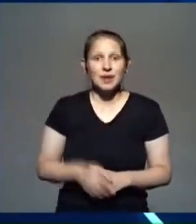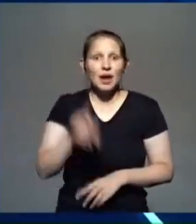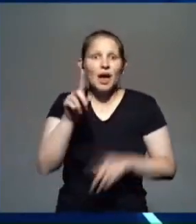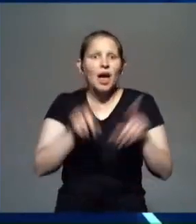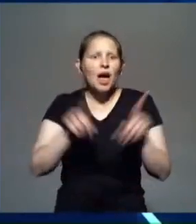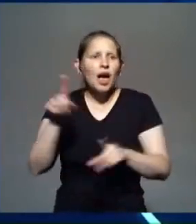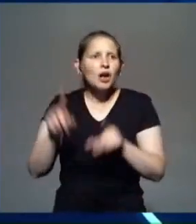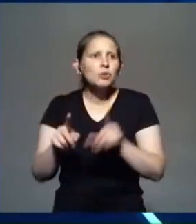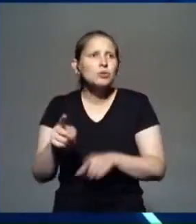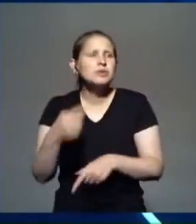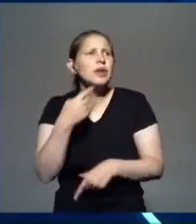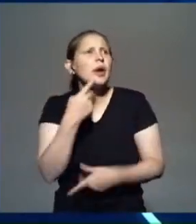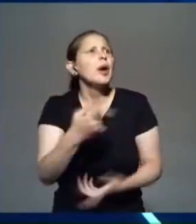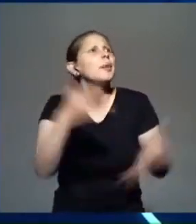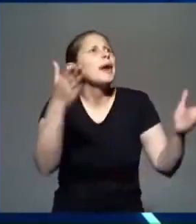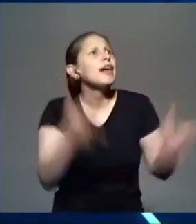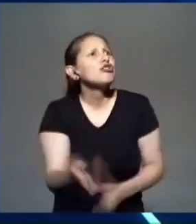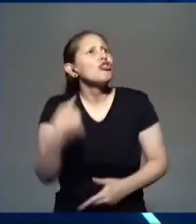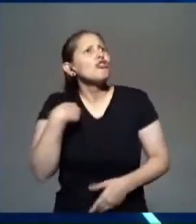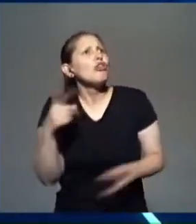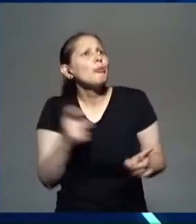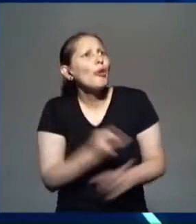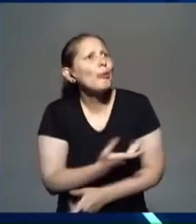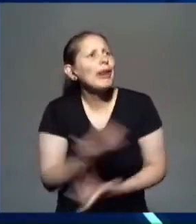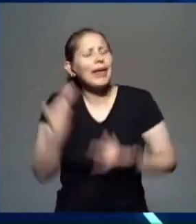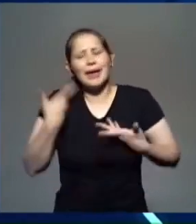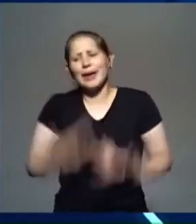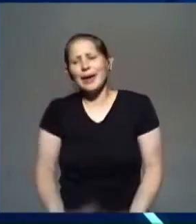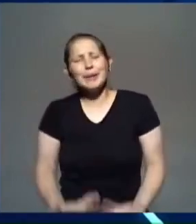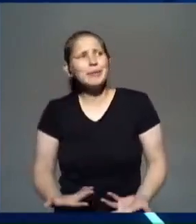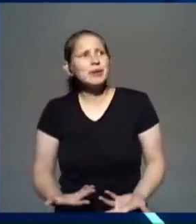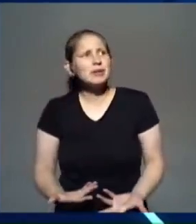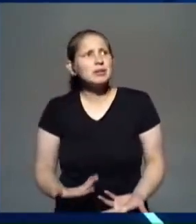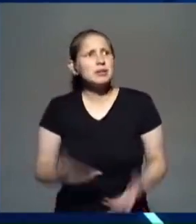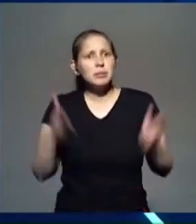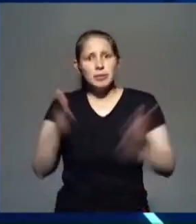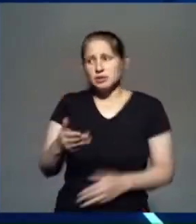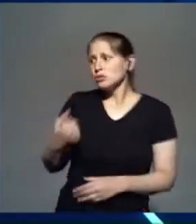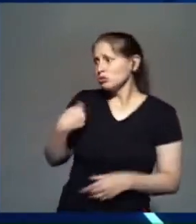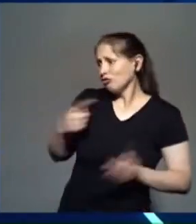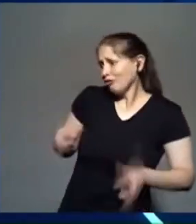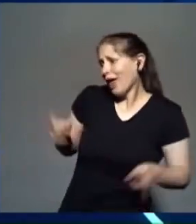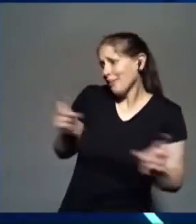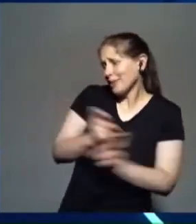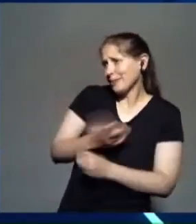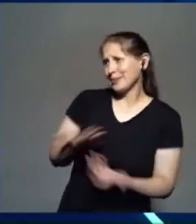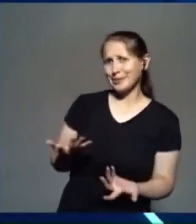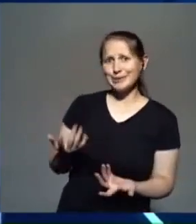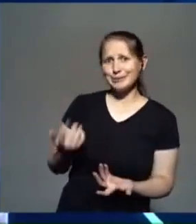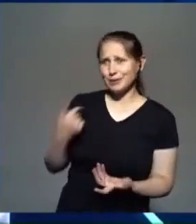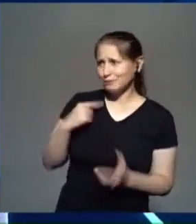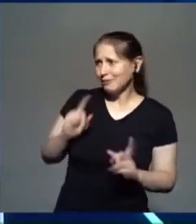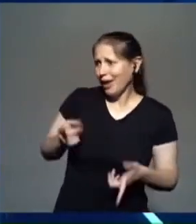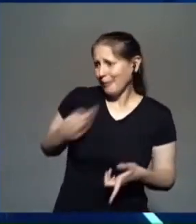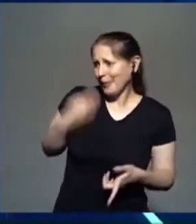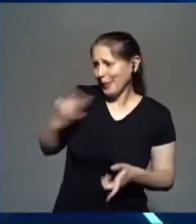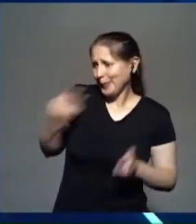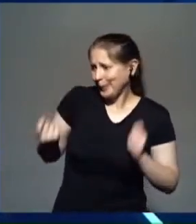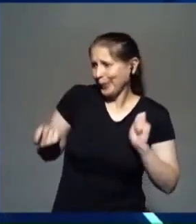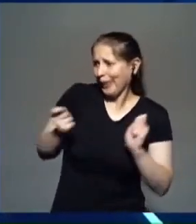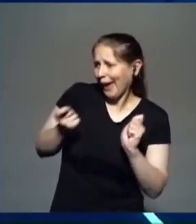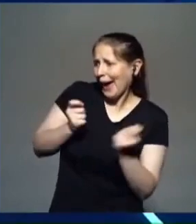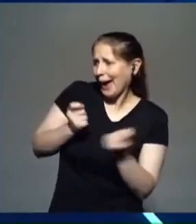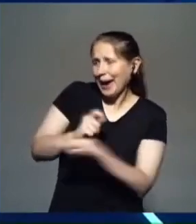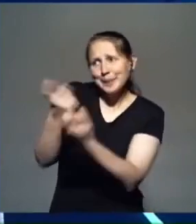cambiar. Mi carácter todavía se tiene que seguir puliendo. Yo tengo que seguir aprendiendo